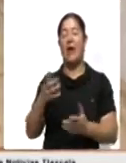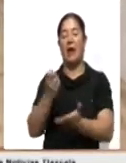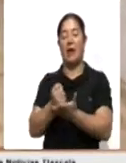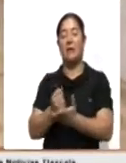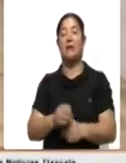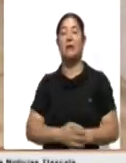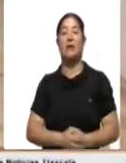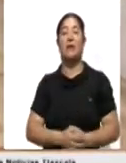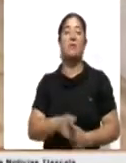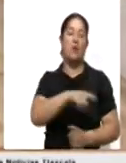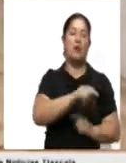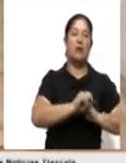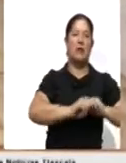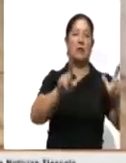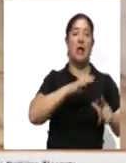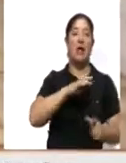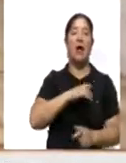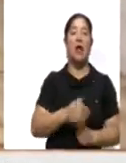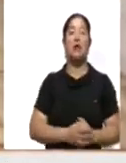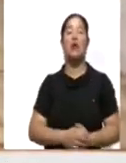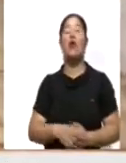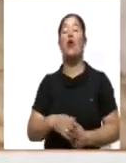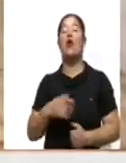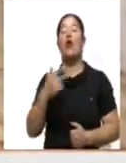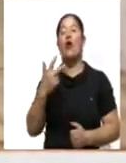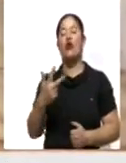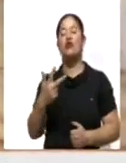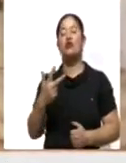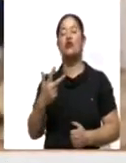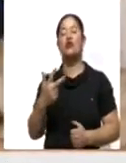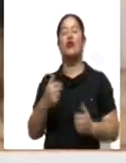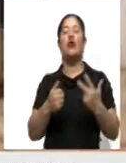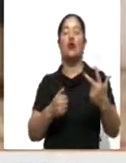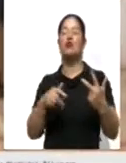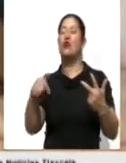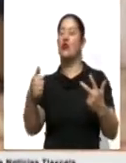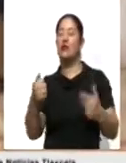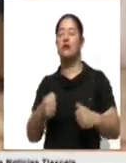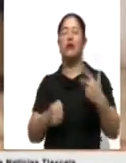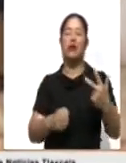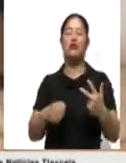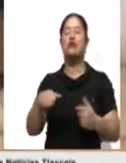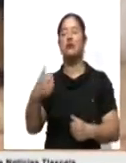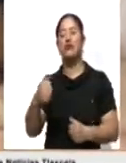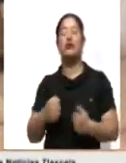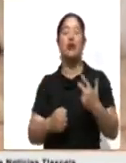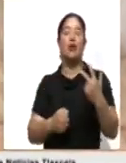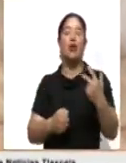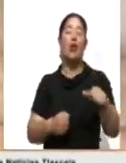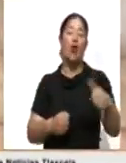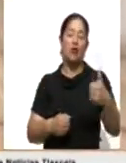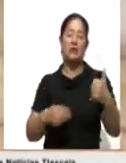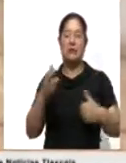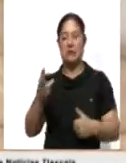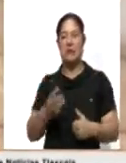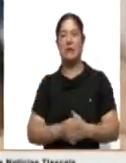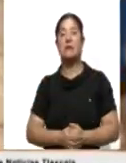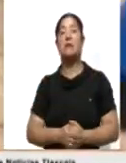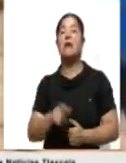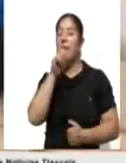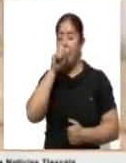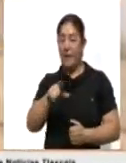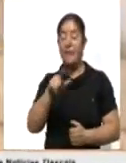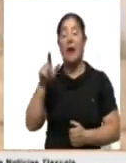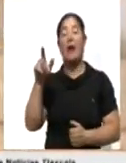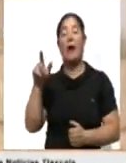sets a Tlaxcala con un marcador de 11-8, 11-8 y 11-3. Mientras que Carlos Endejas, entre todas, Santiago Medina, también de